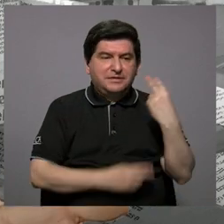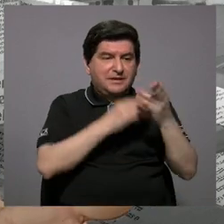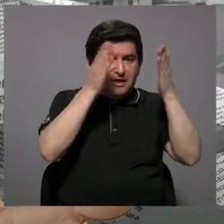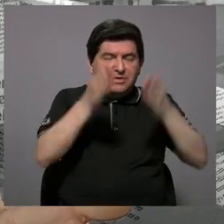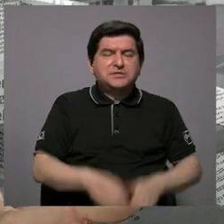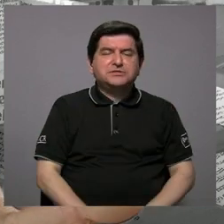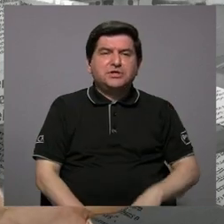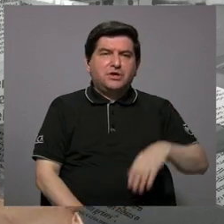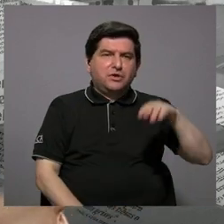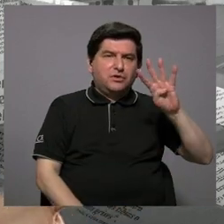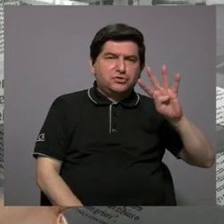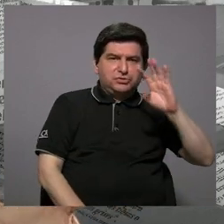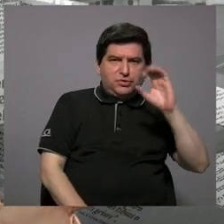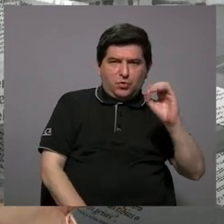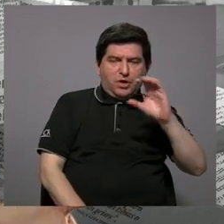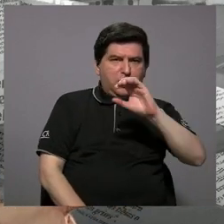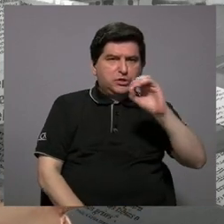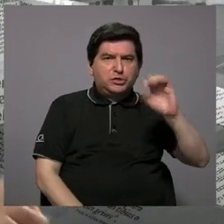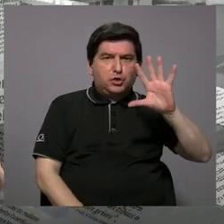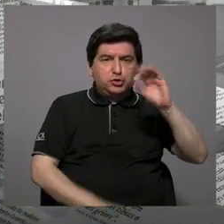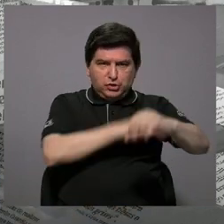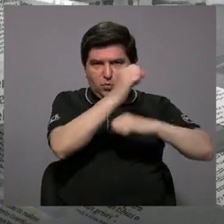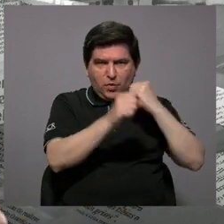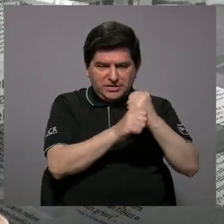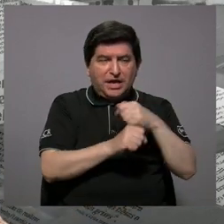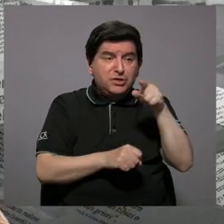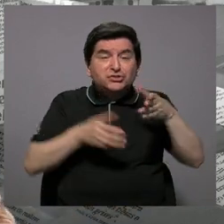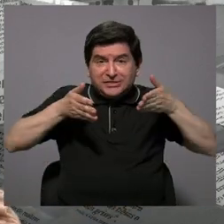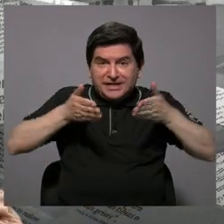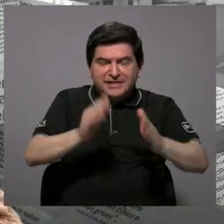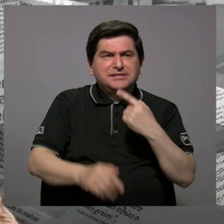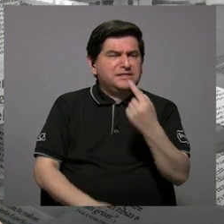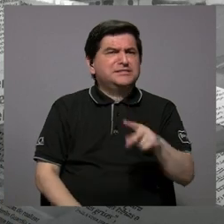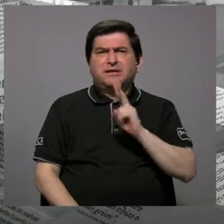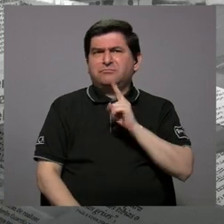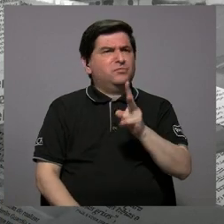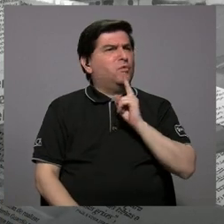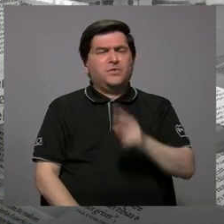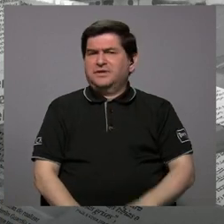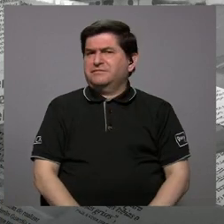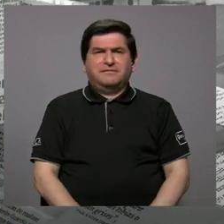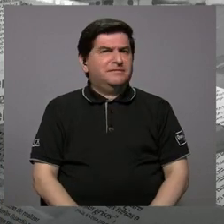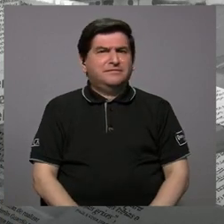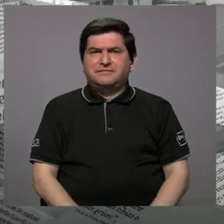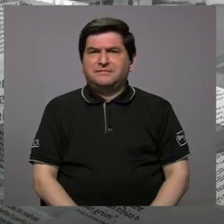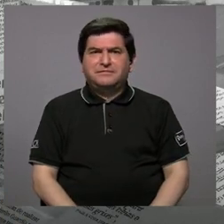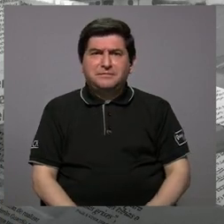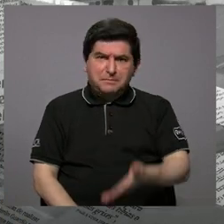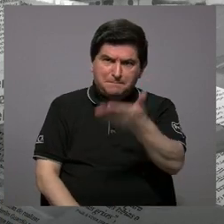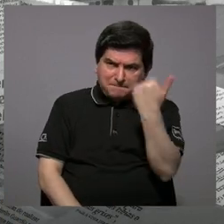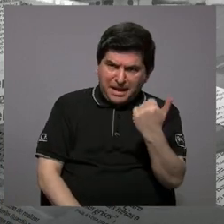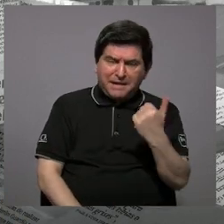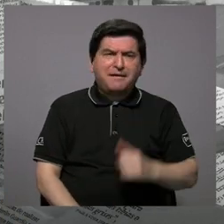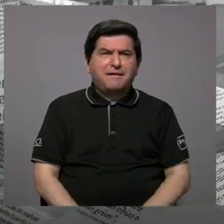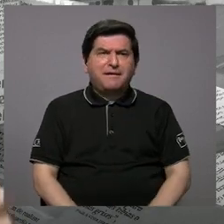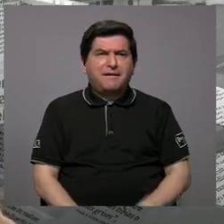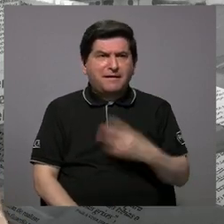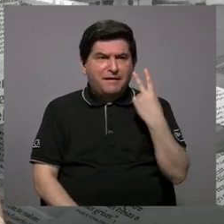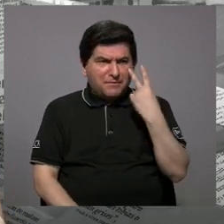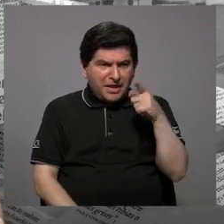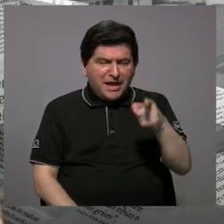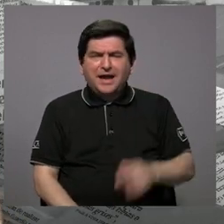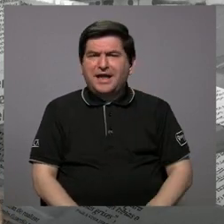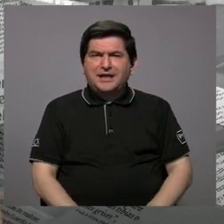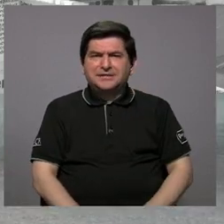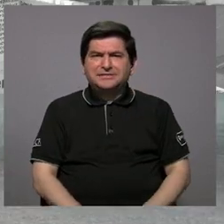40, 50 años que han nacido en la zona, desmienten y le dicen a los señores, señores, vengan y caminemos para que vean que esos planos